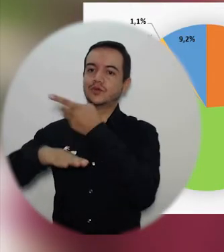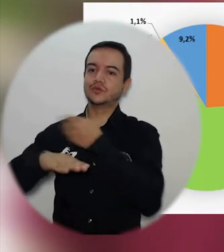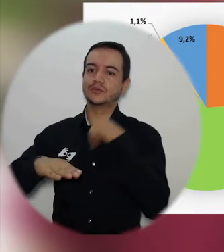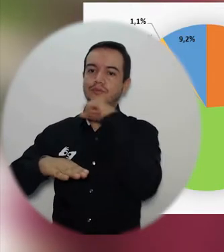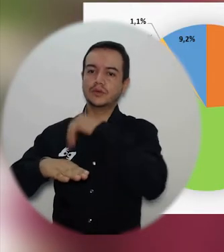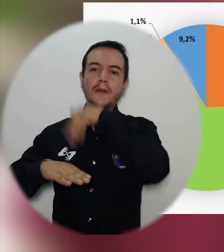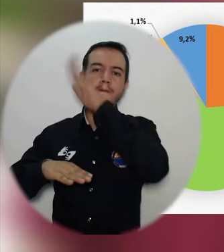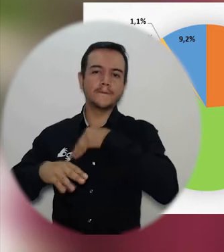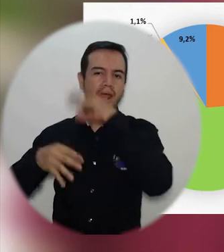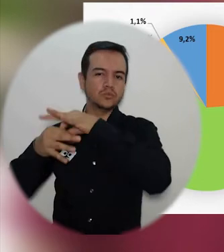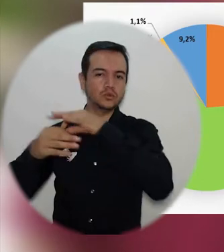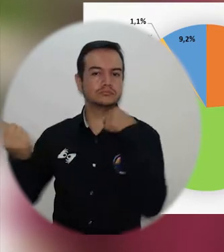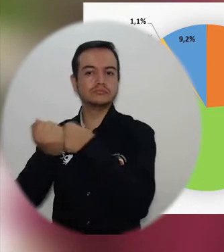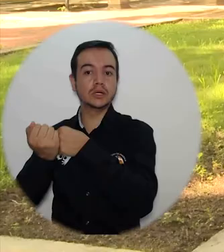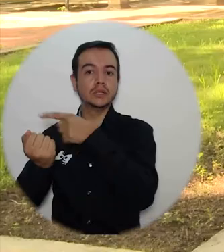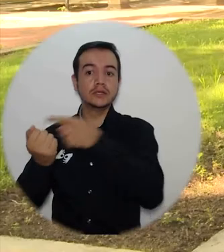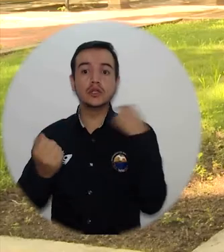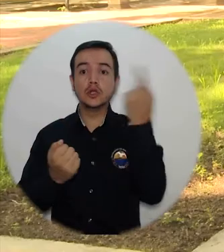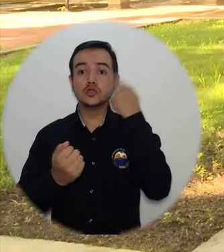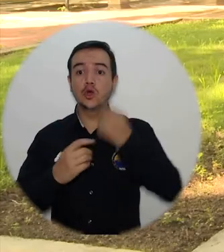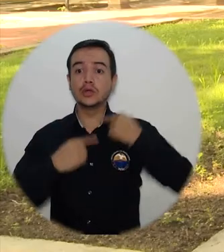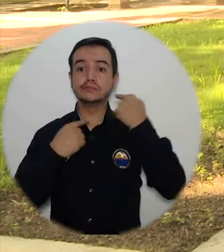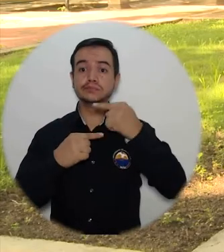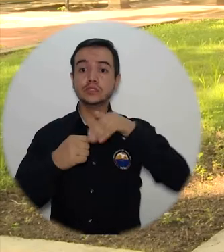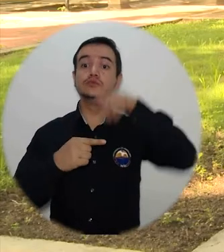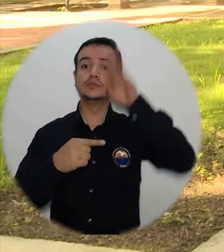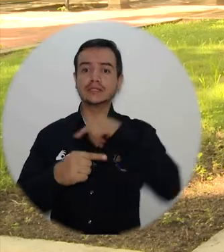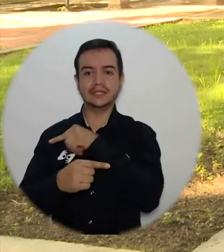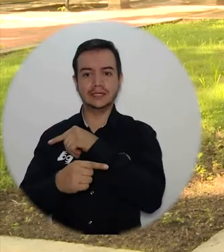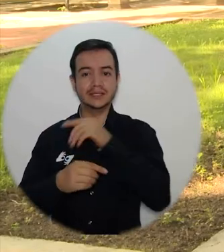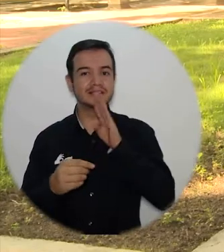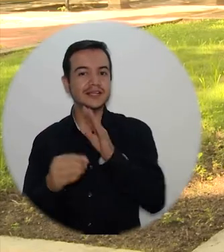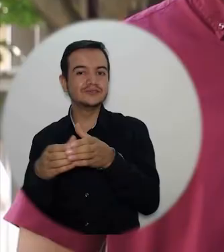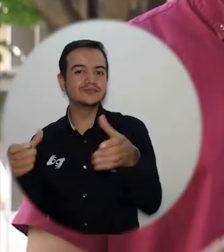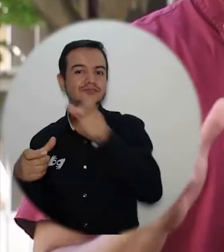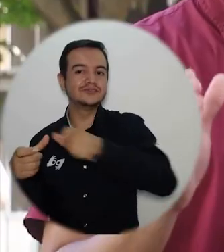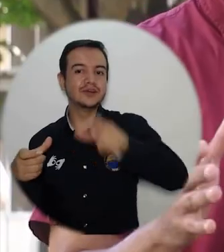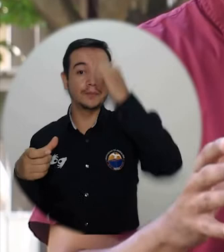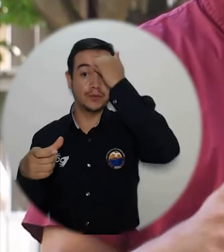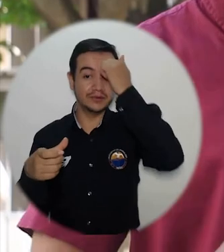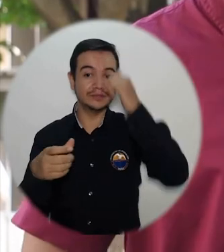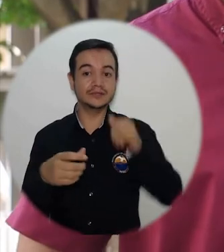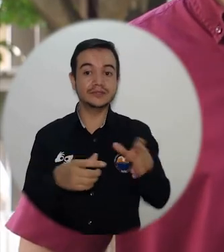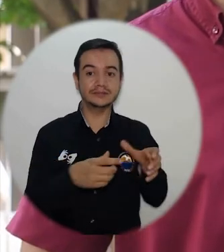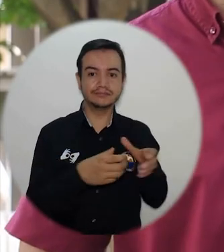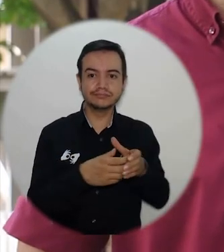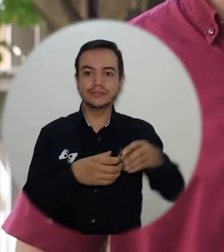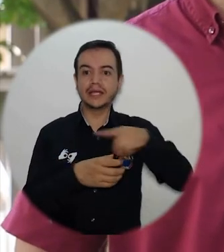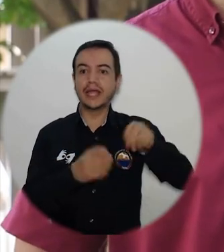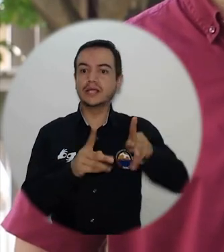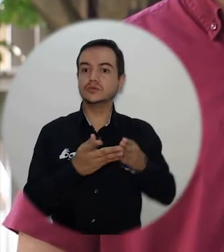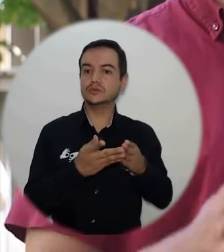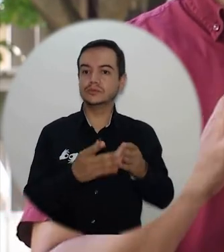candidatos y fue el único en superar el umbral, tanto en estudiantes como en docentes, para ingresar a la Terna. De esta manera fue designado por el